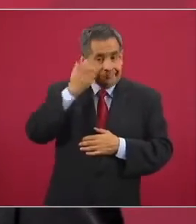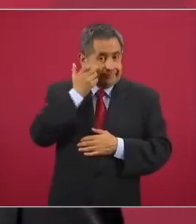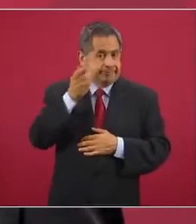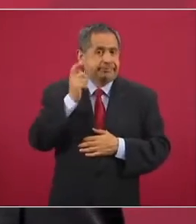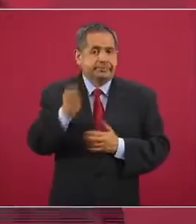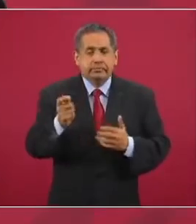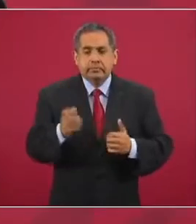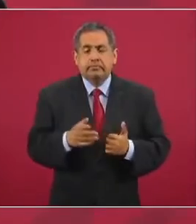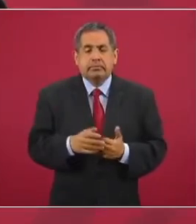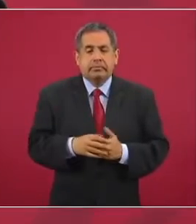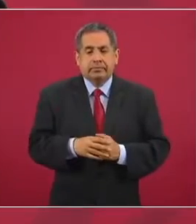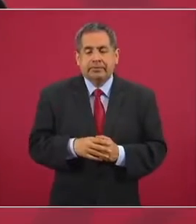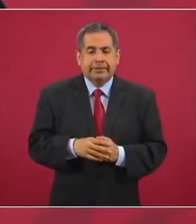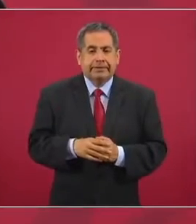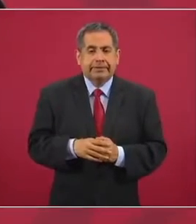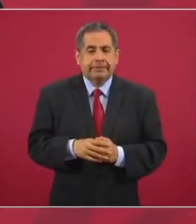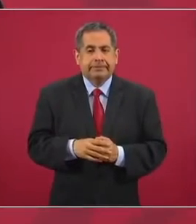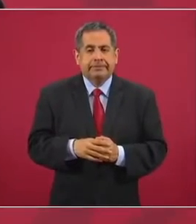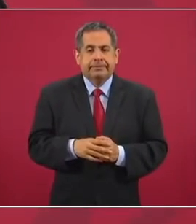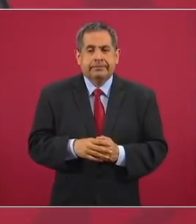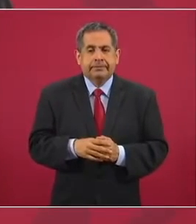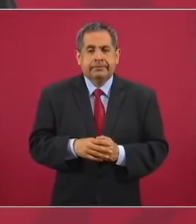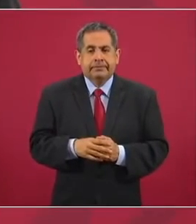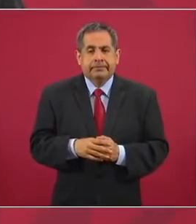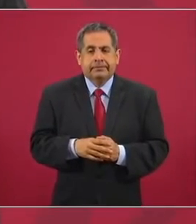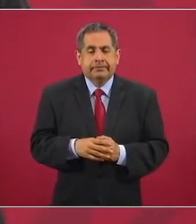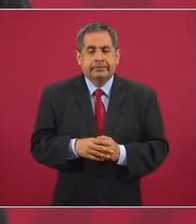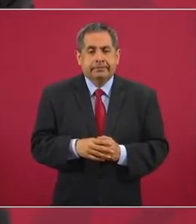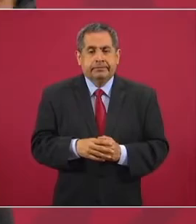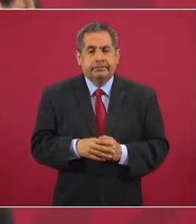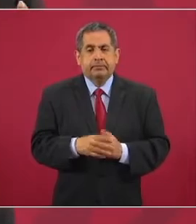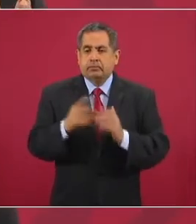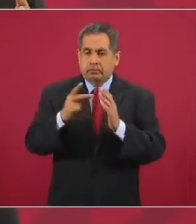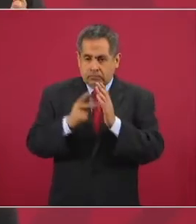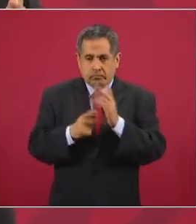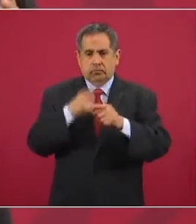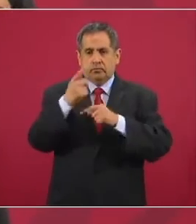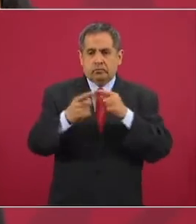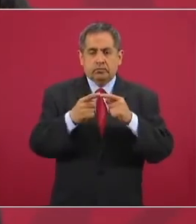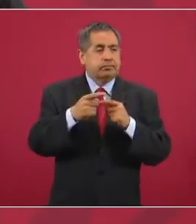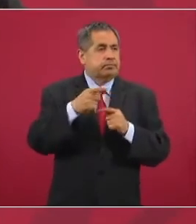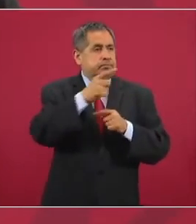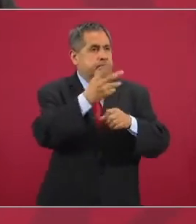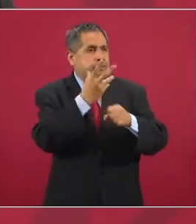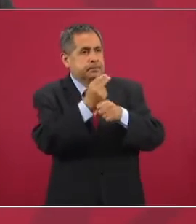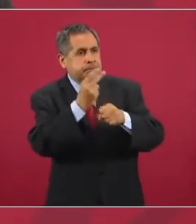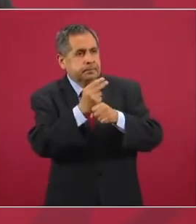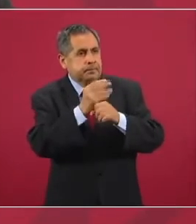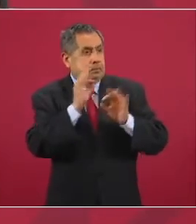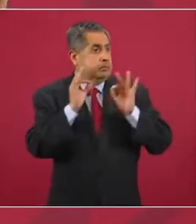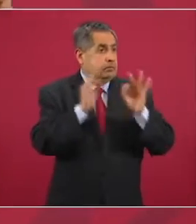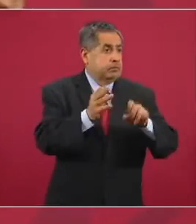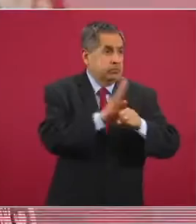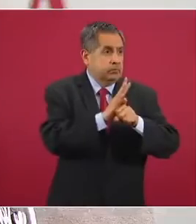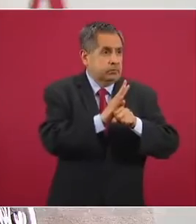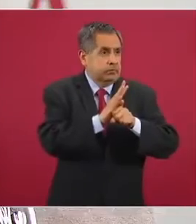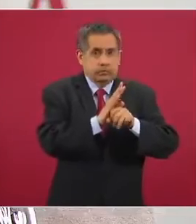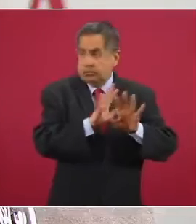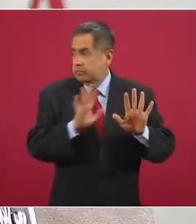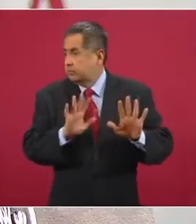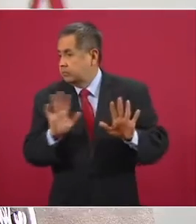volver a reconvertir los